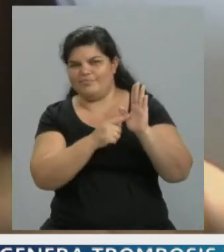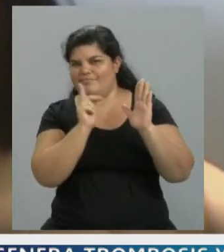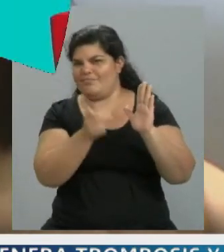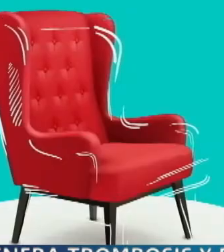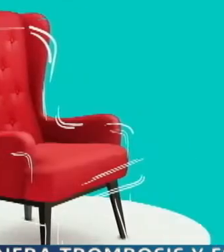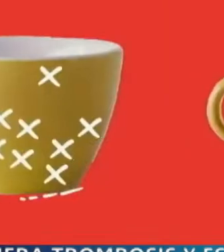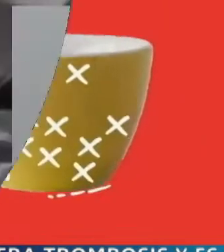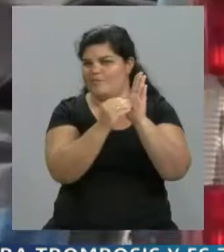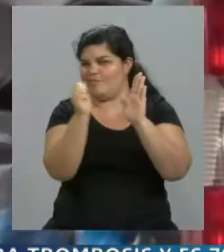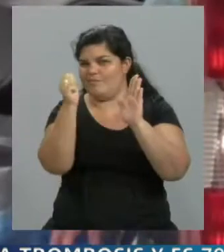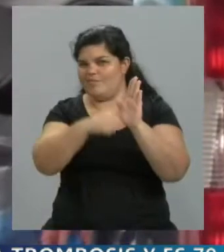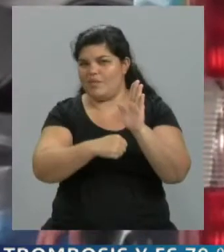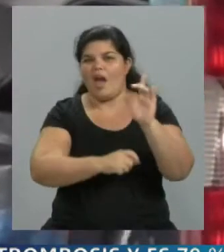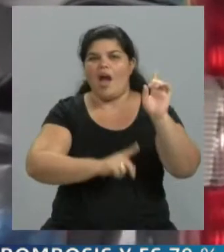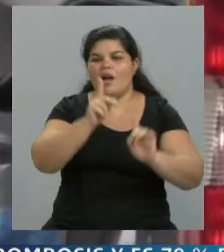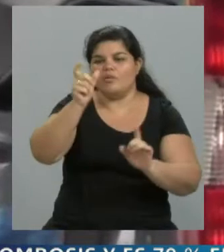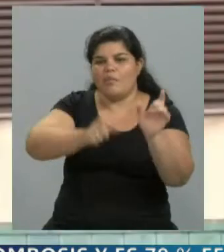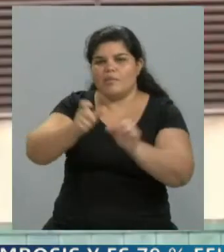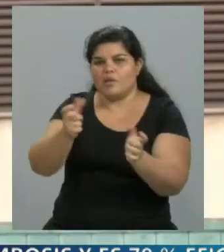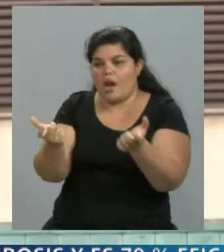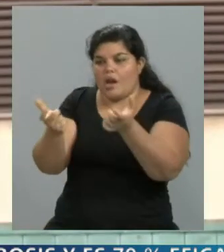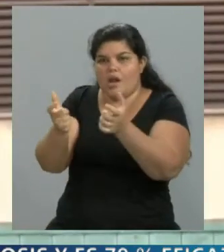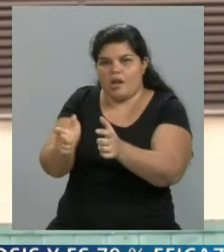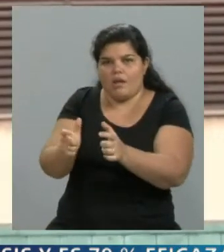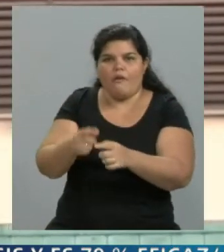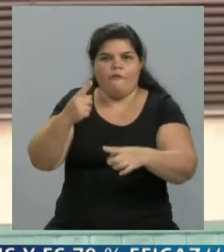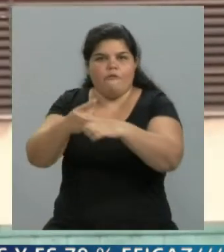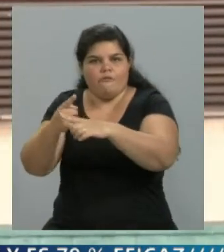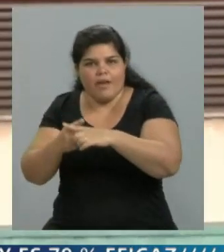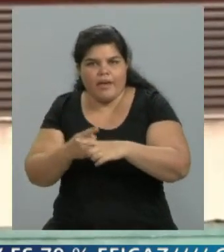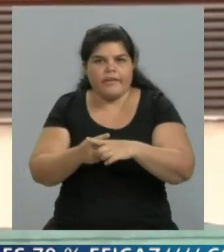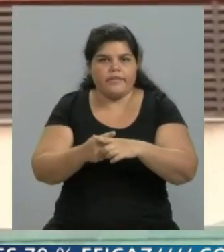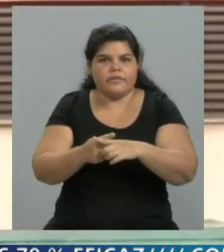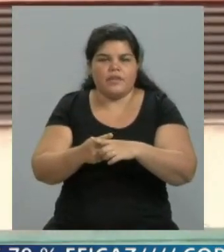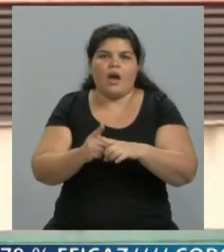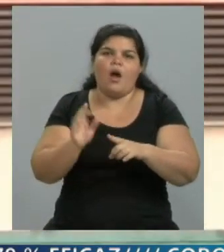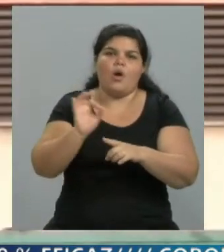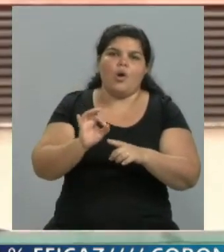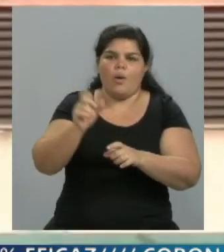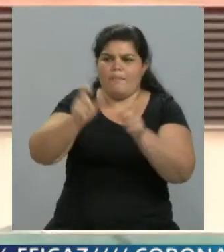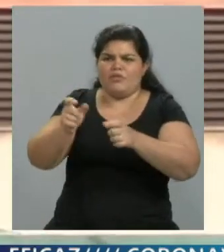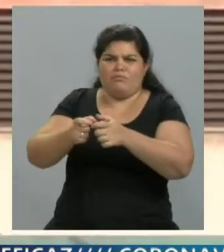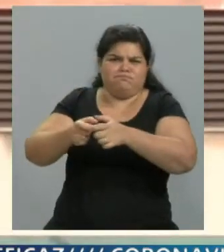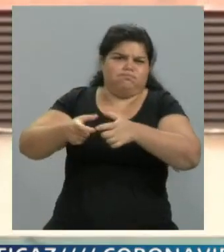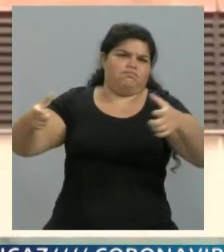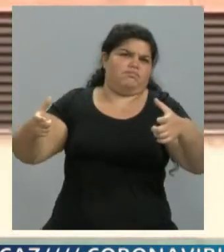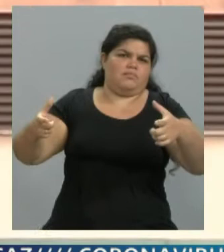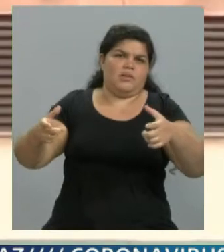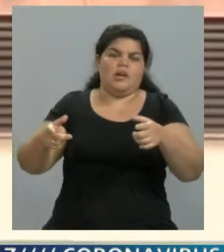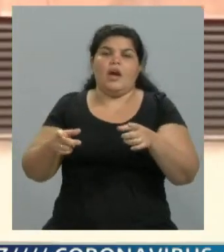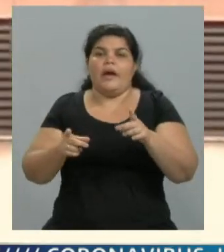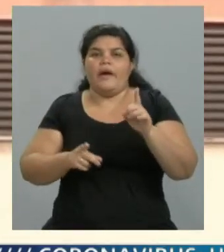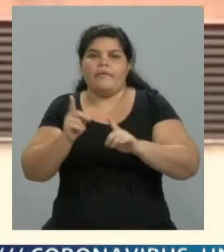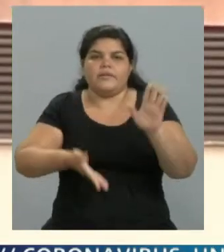hacen fiestas, hacen reuniones de más número de personas que está permitido, hay mayores